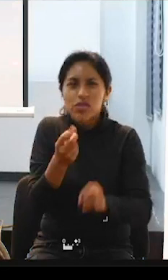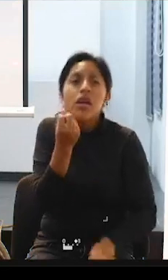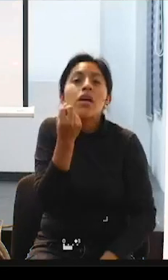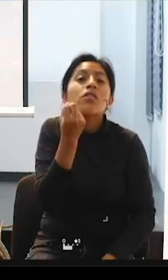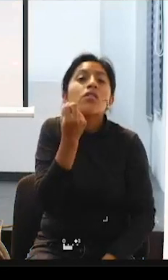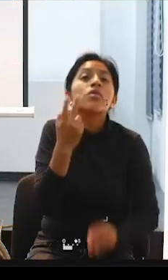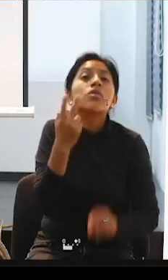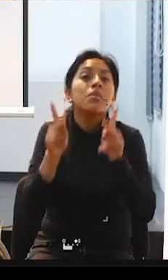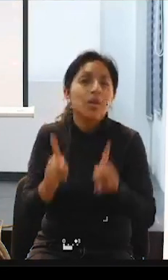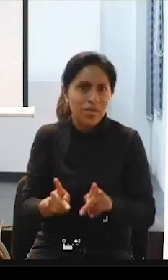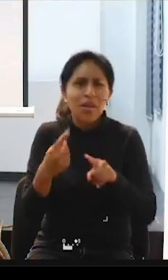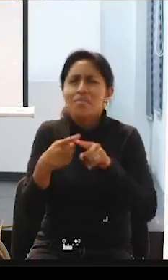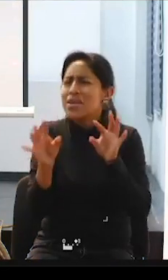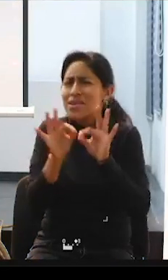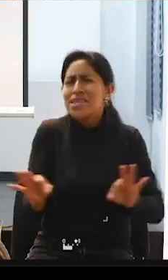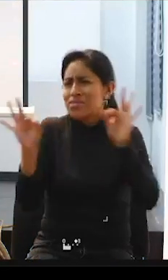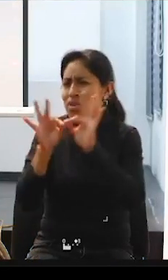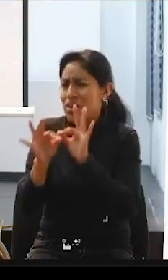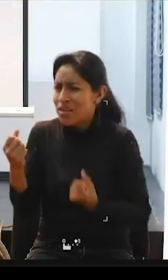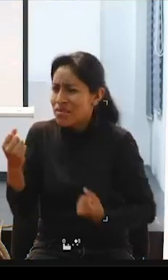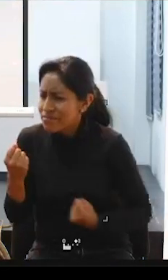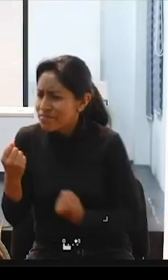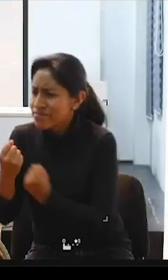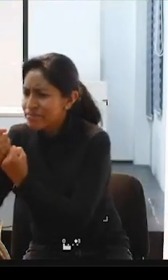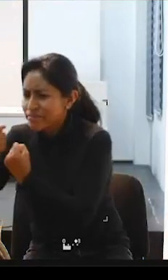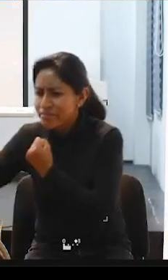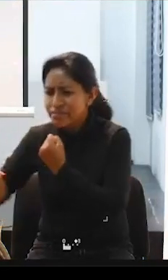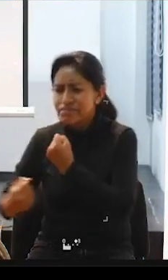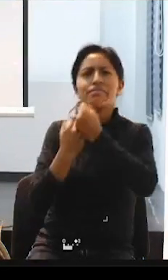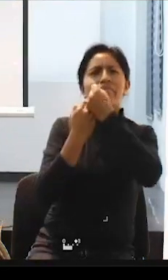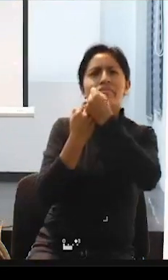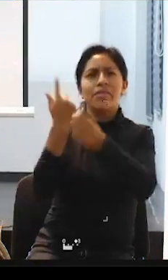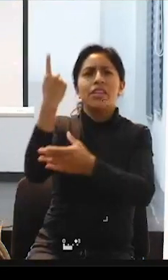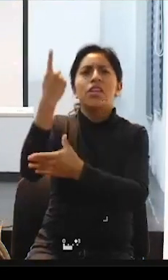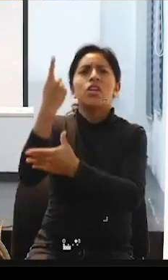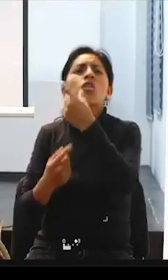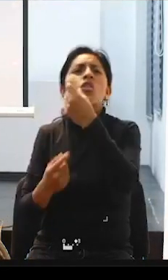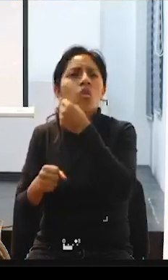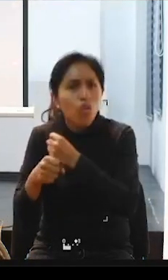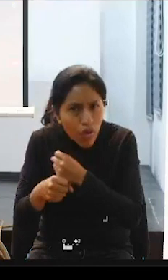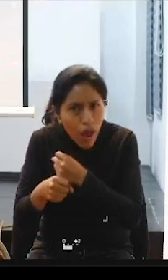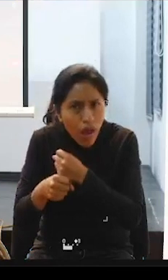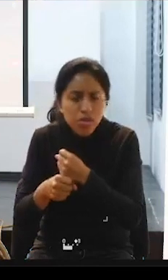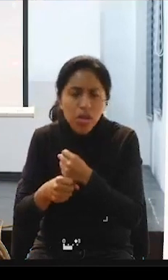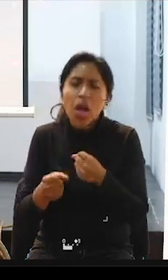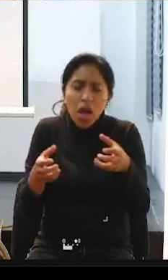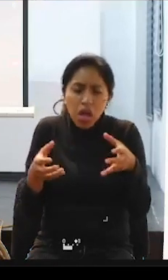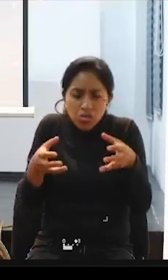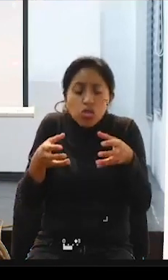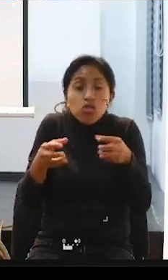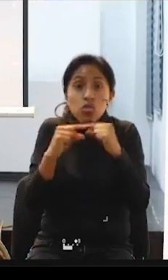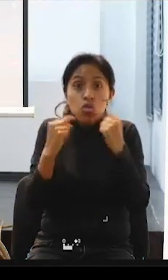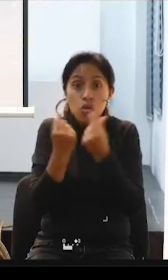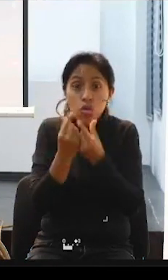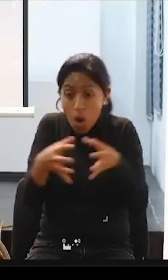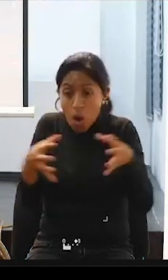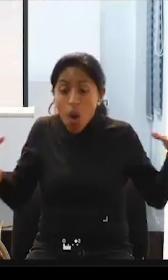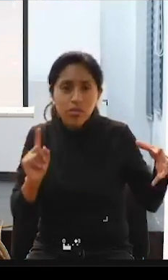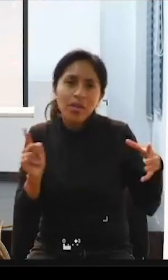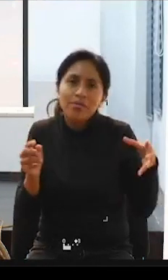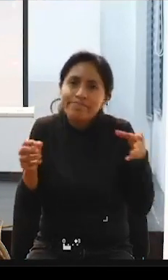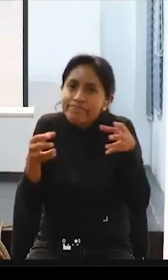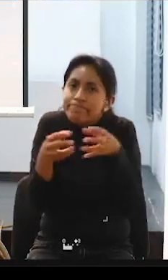importante la ayuda mutua y la confianza. Entonces, siempre somos grupos pequeñitos. En un momento dado, cuando la OBI